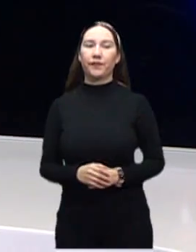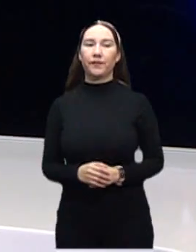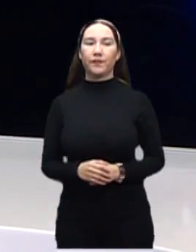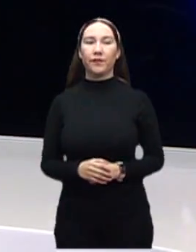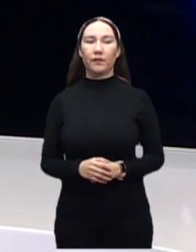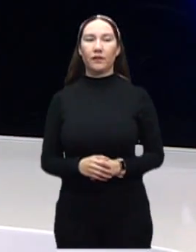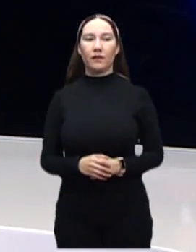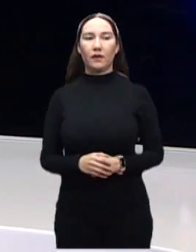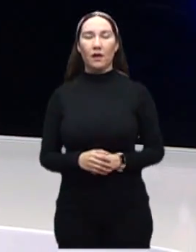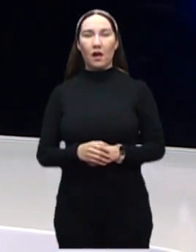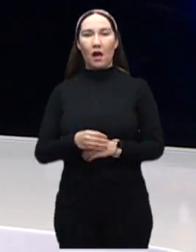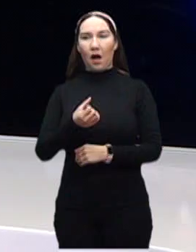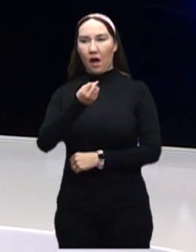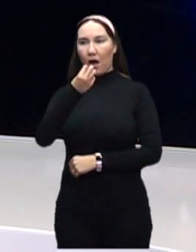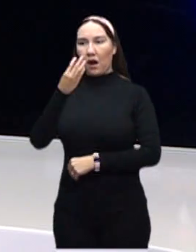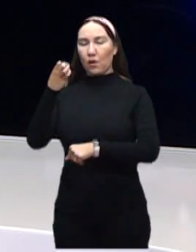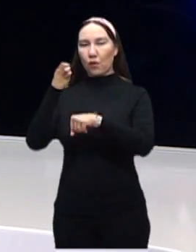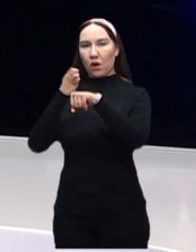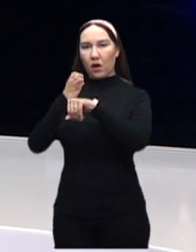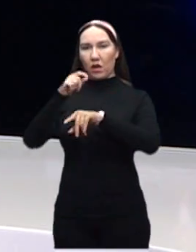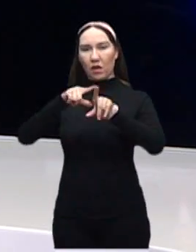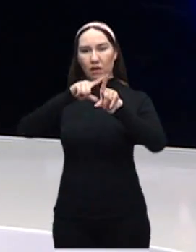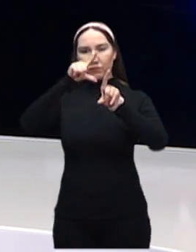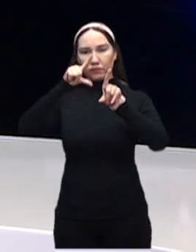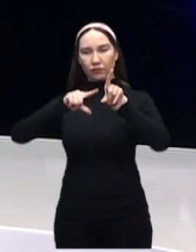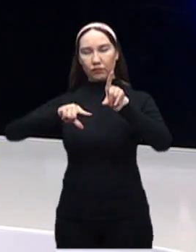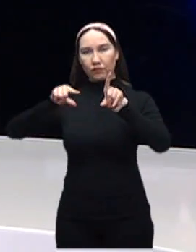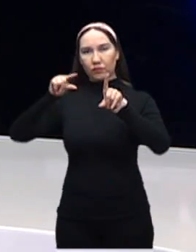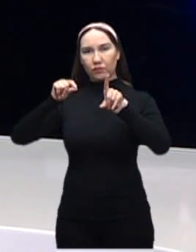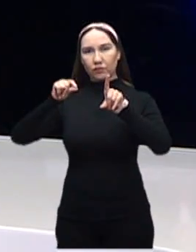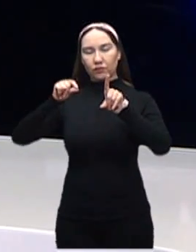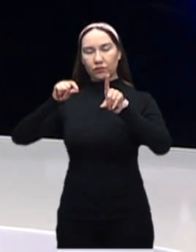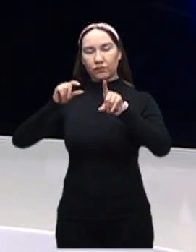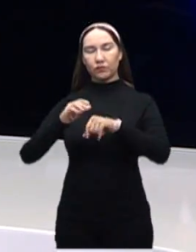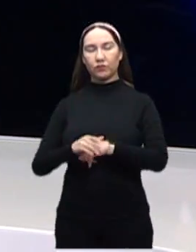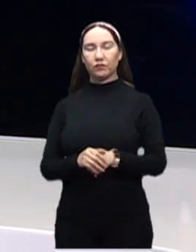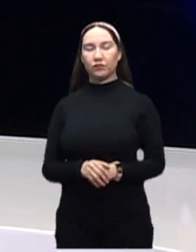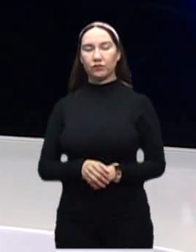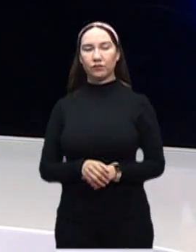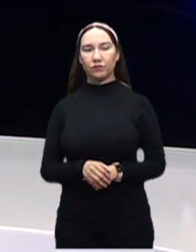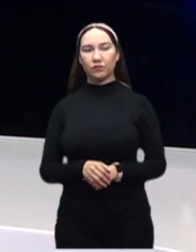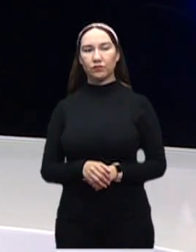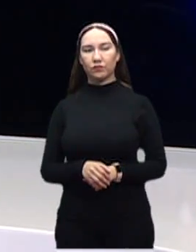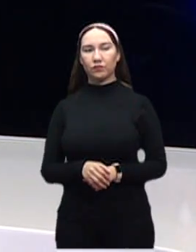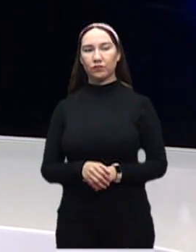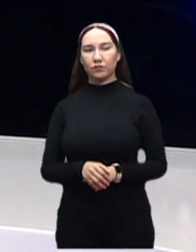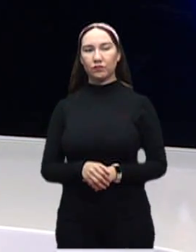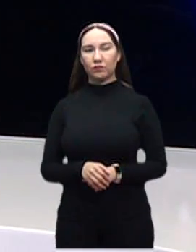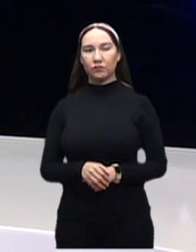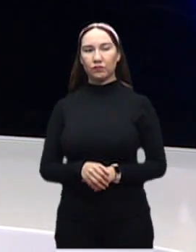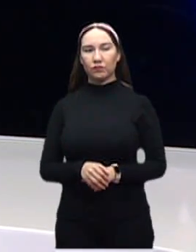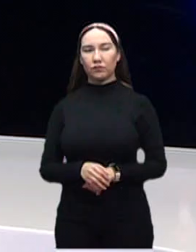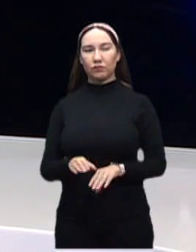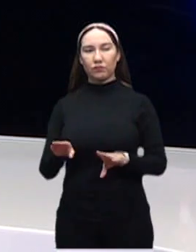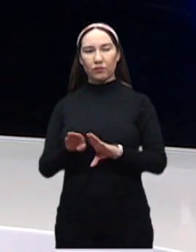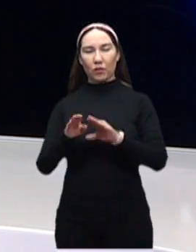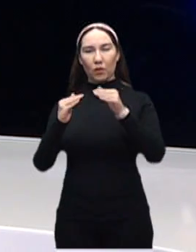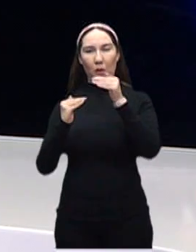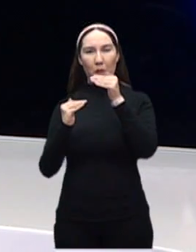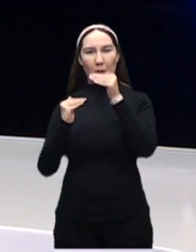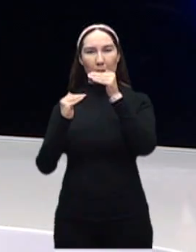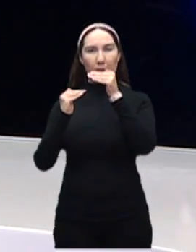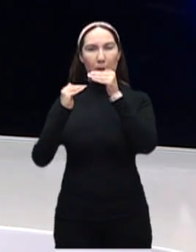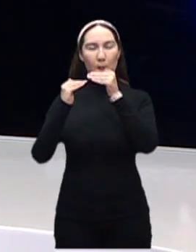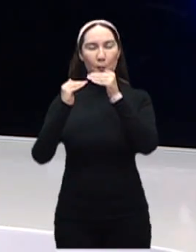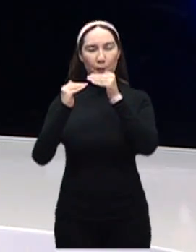nombra algunos estados de la República que están a un paso, podríamos decir, o llevan